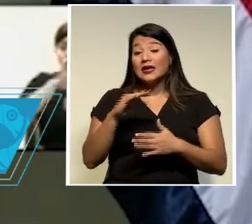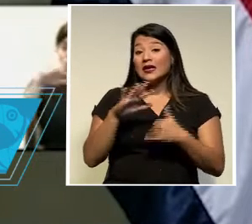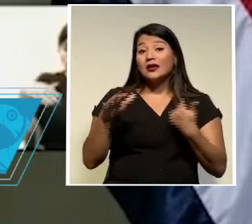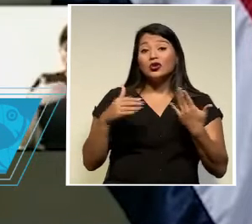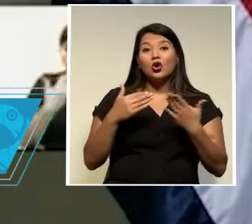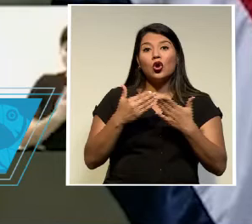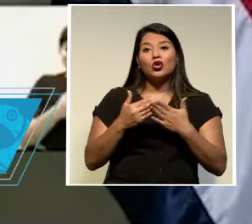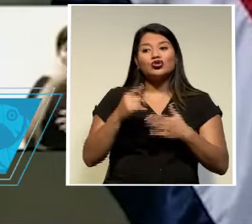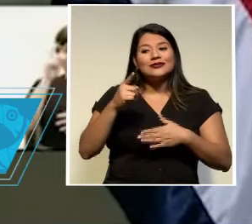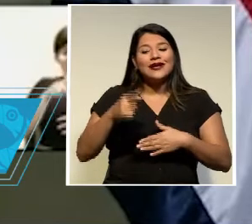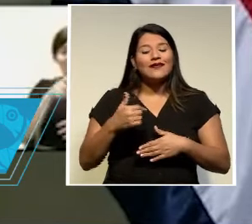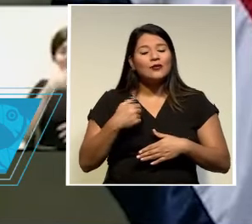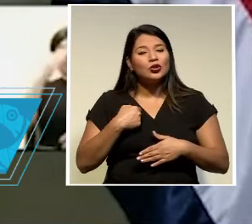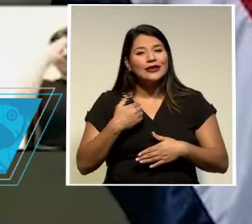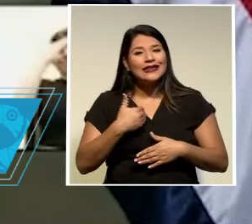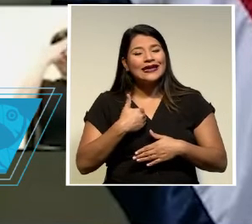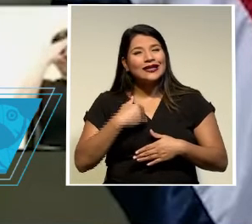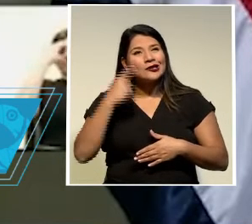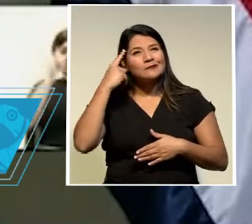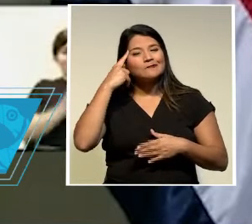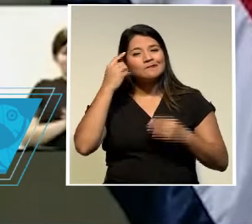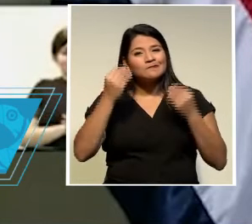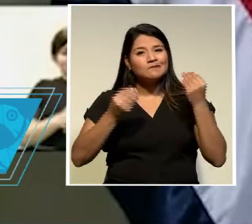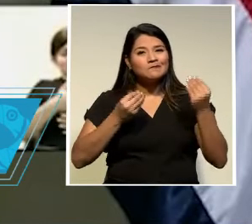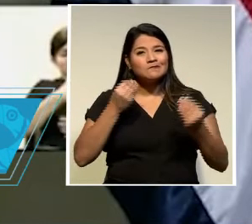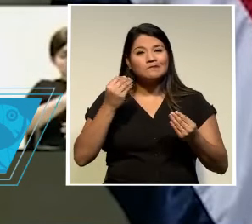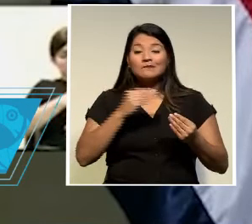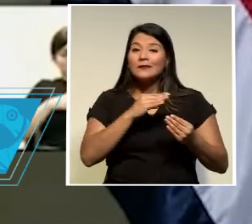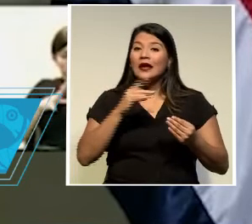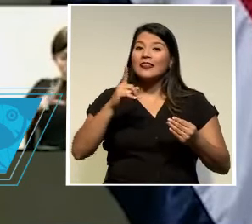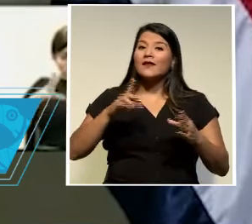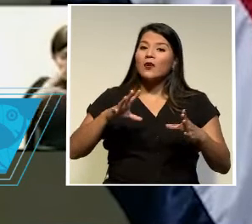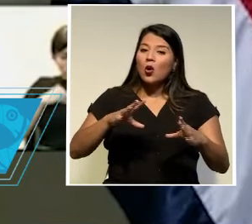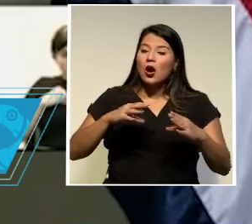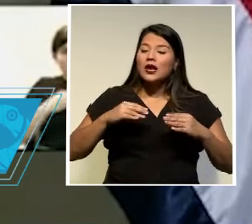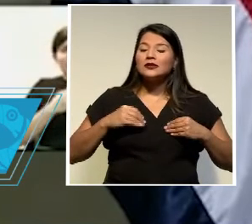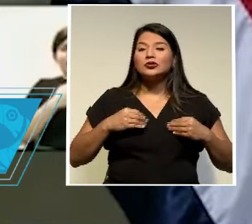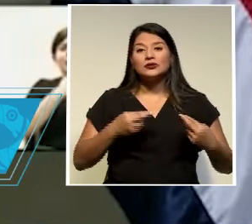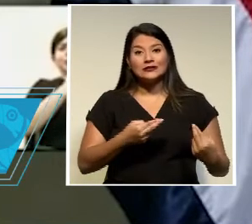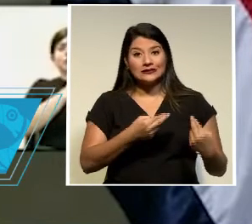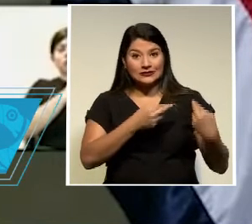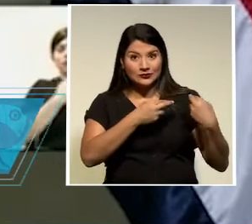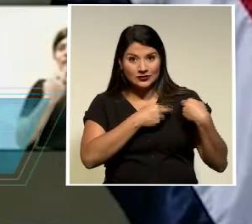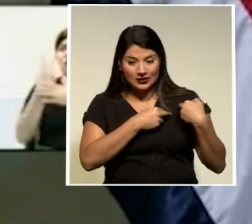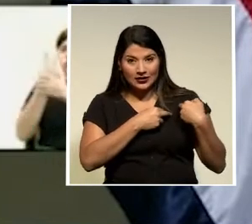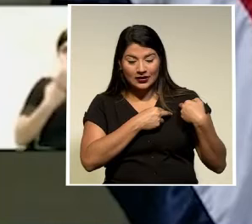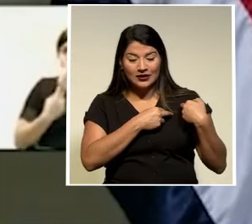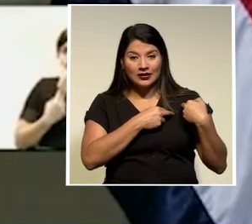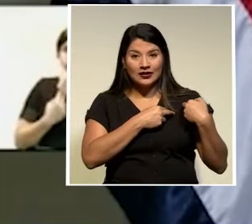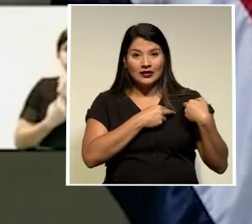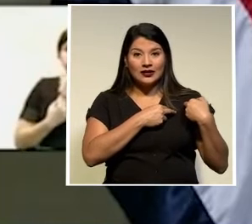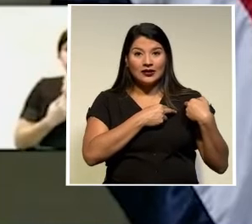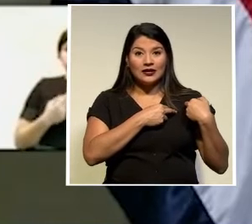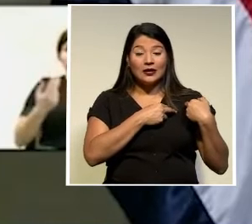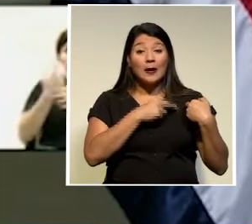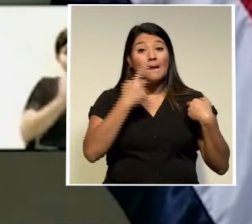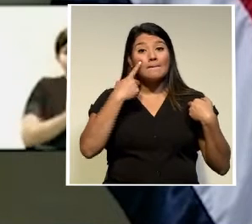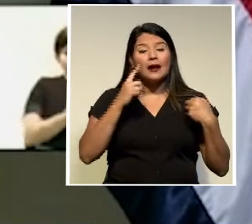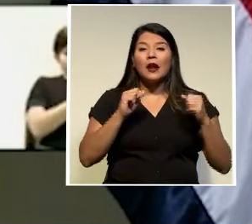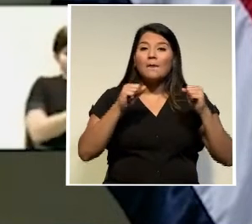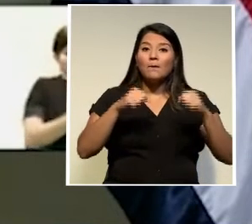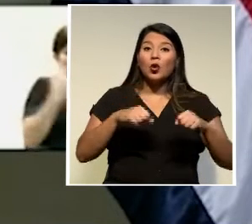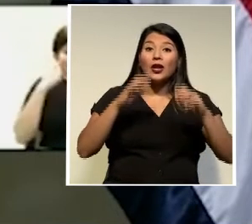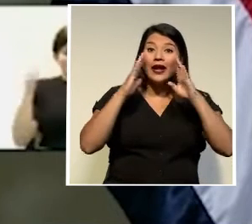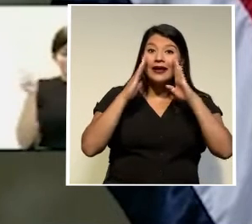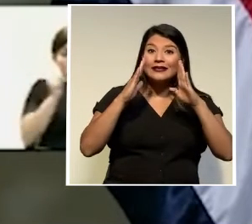tomar conciencia de eso y asumir una corresponsabilidad en el en la tensión